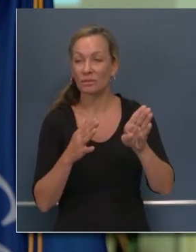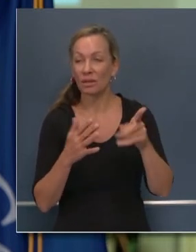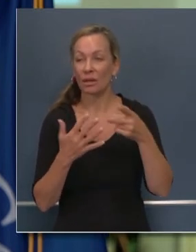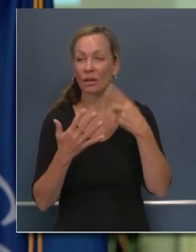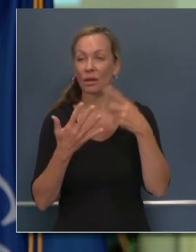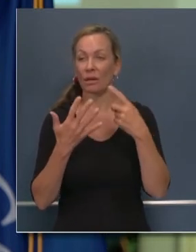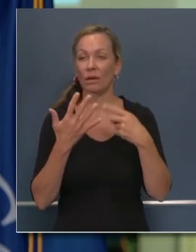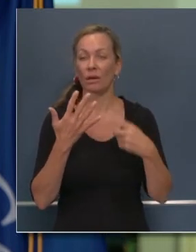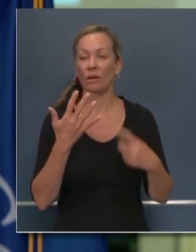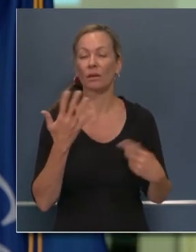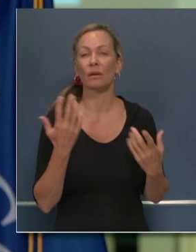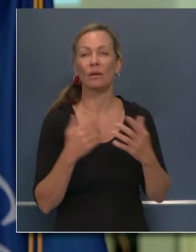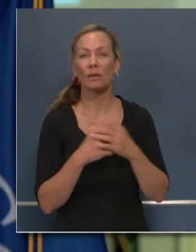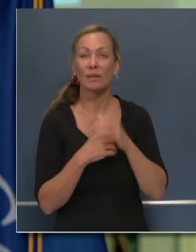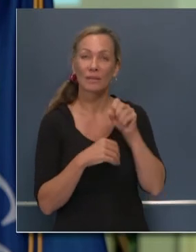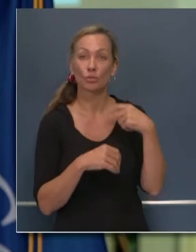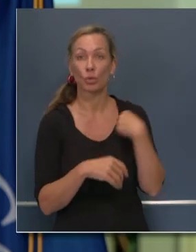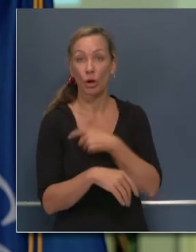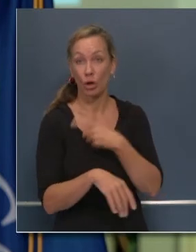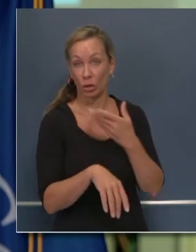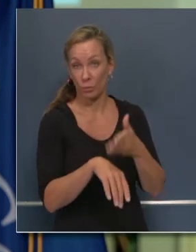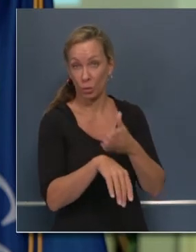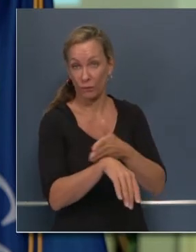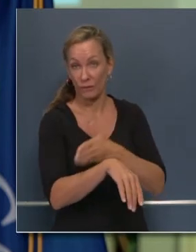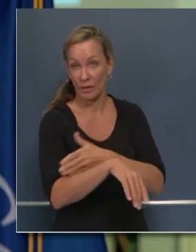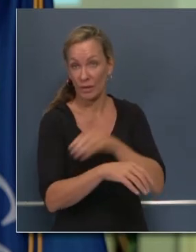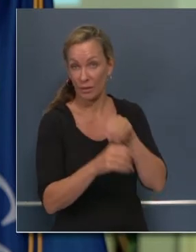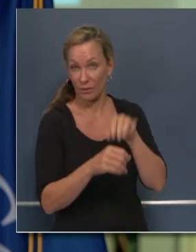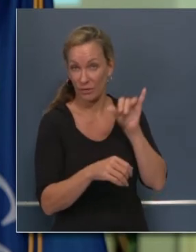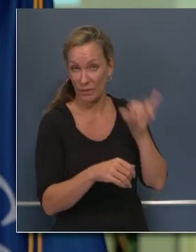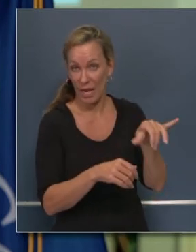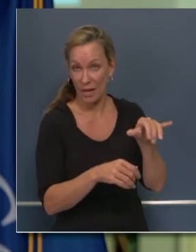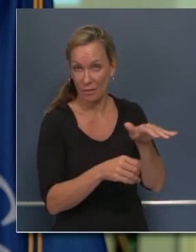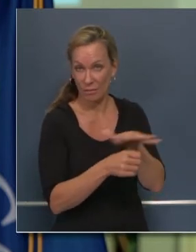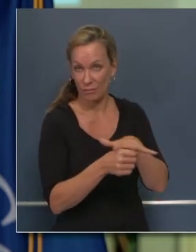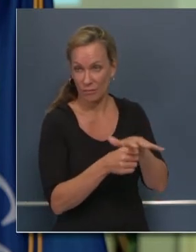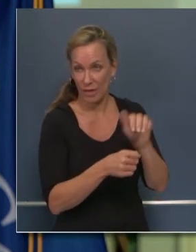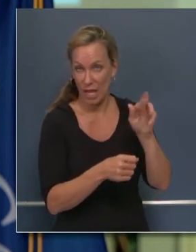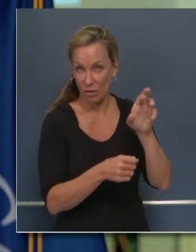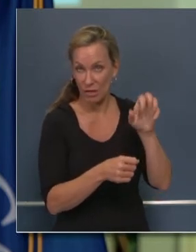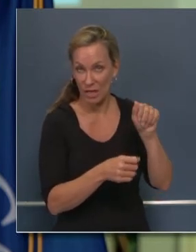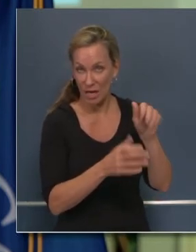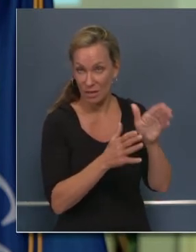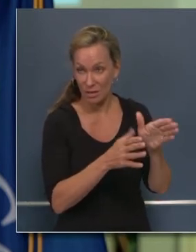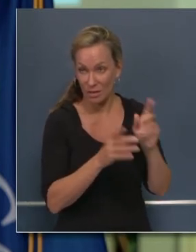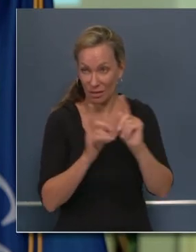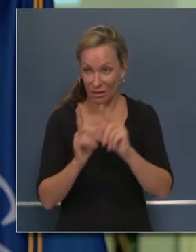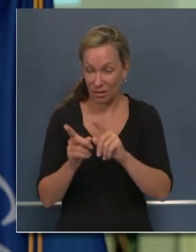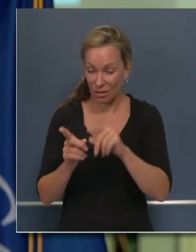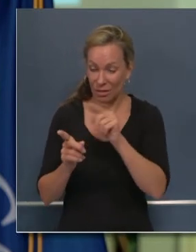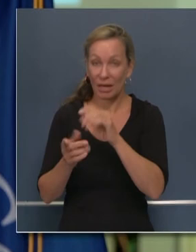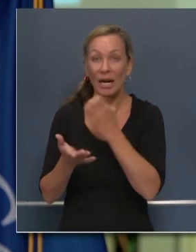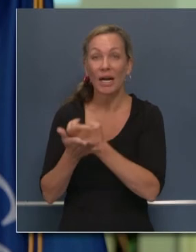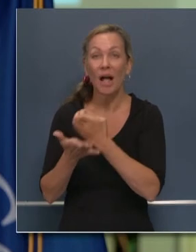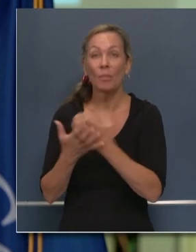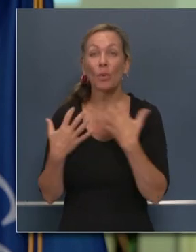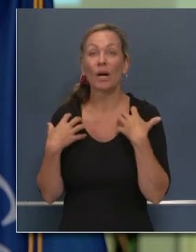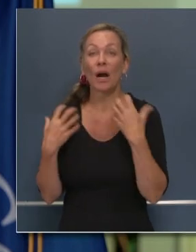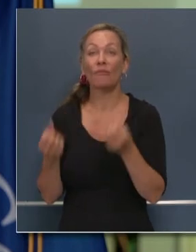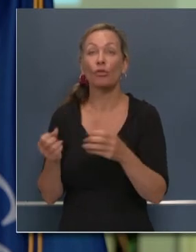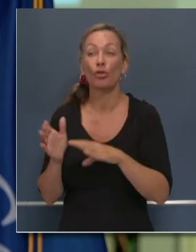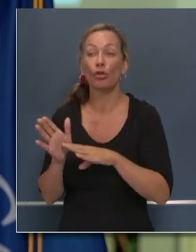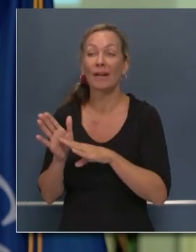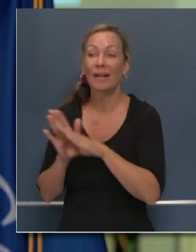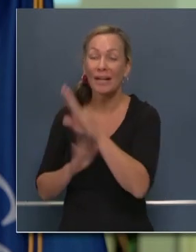un progreso muy grande en ese espacio. El progreso se ha hecho a través del espectro en cuanto a la recuperación económica, también en desarrollo de